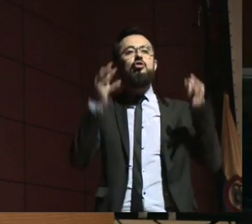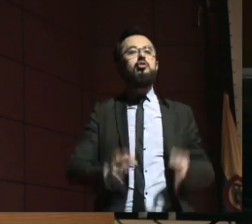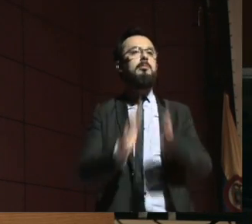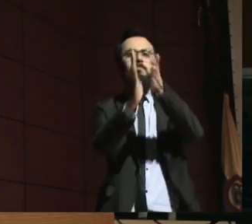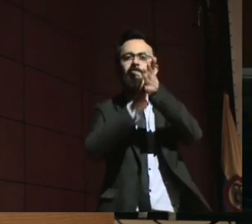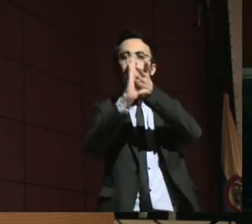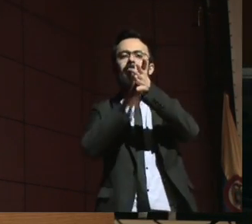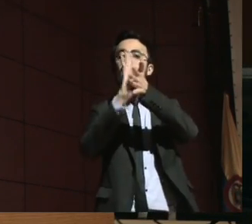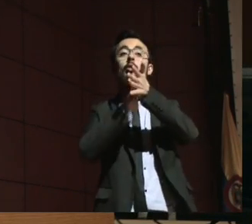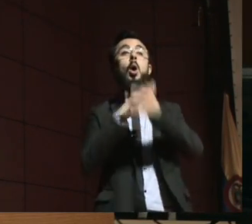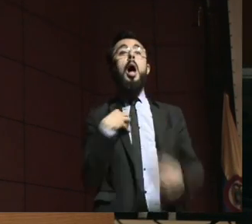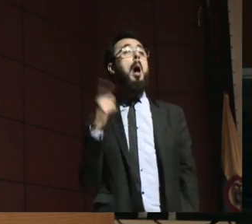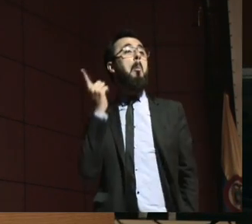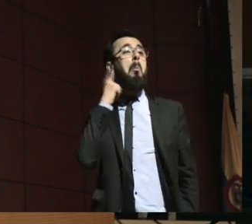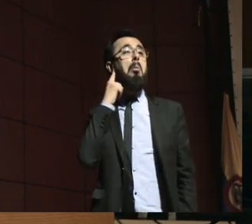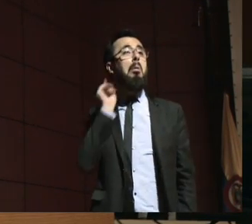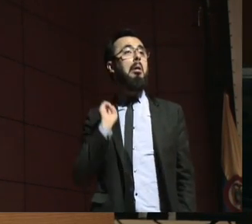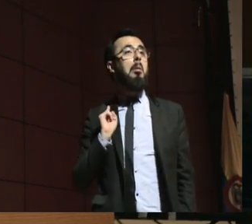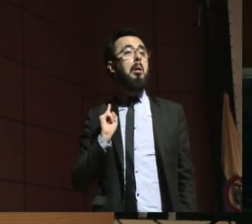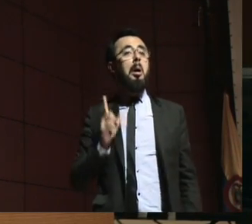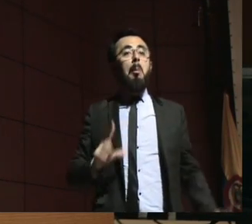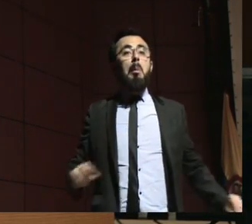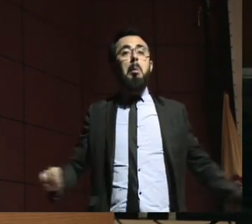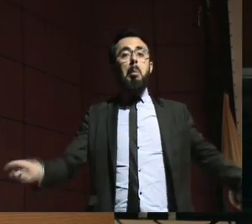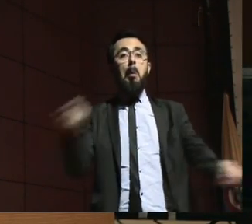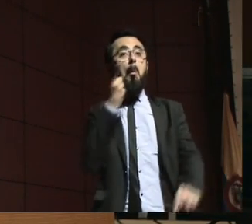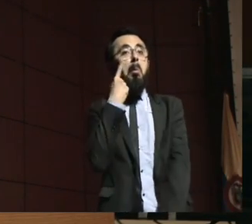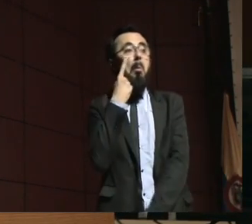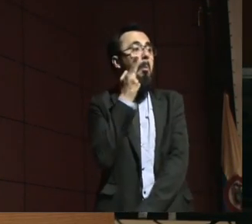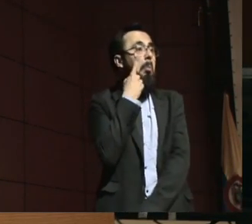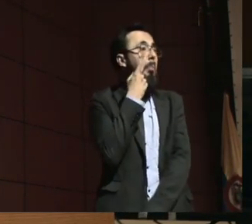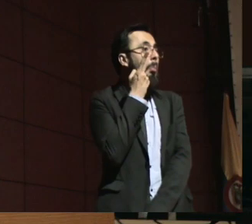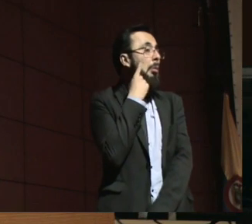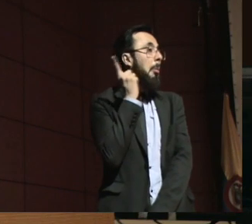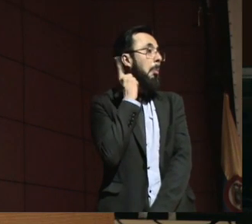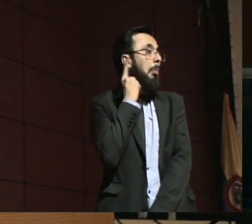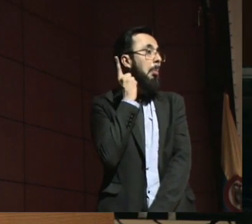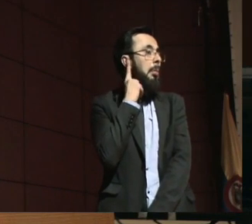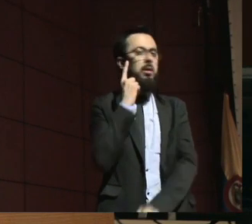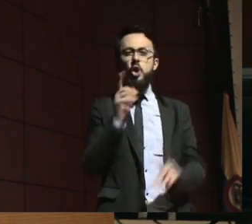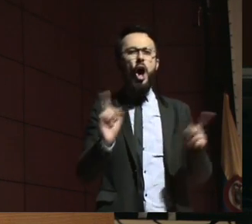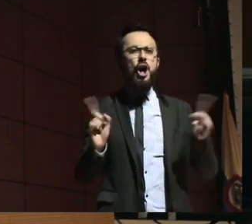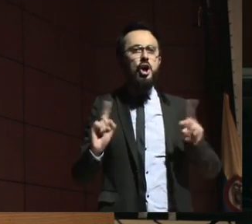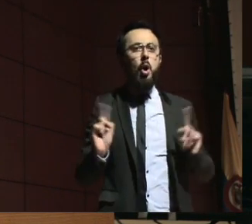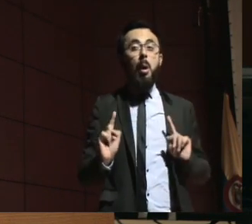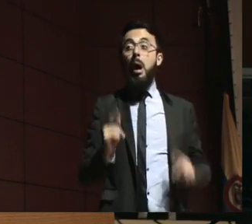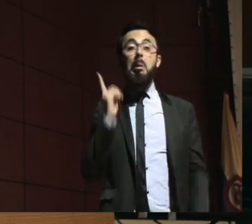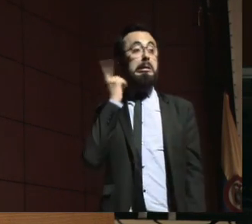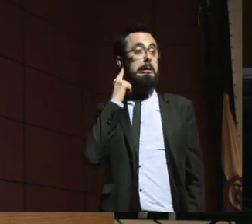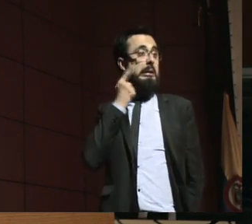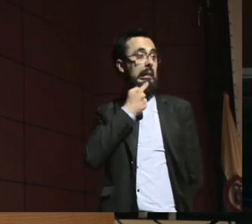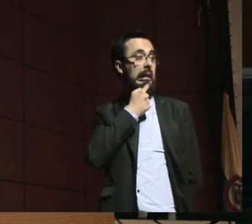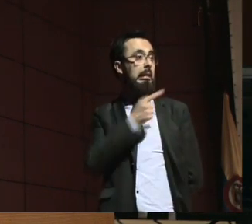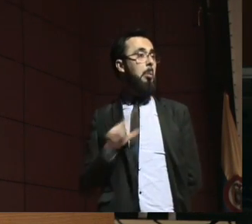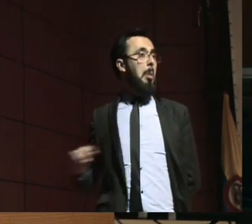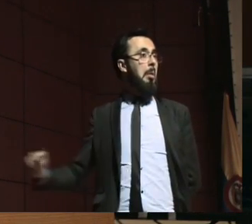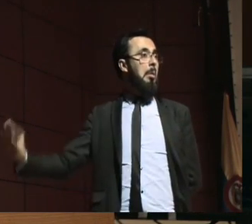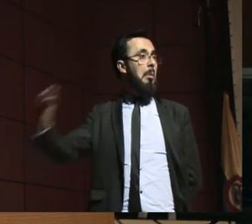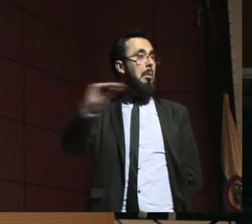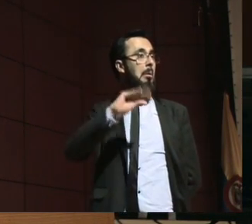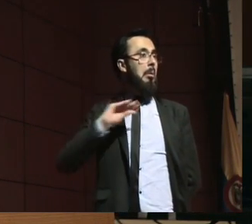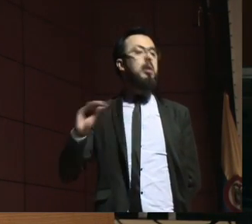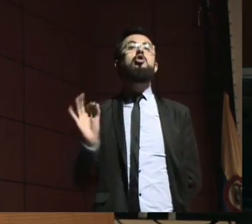Alguien me dijo, y yo lo hice porque alguien me dijo, sino ir como a la información que